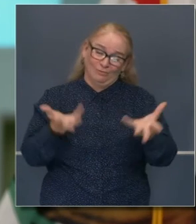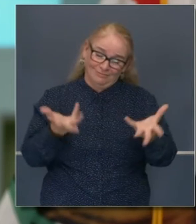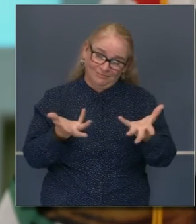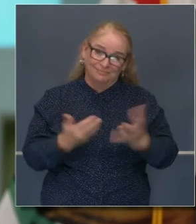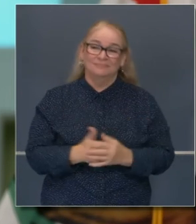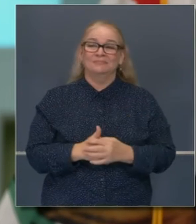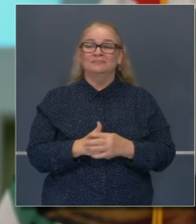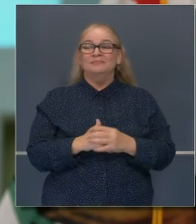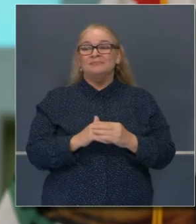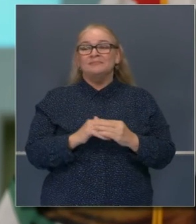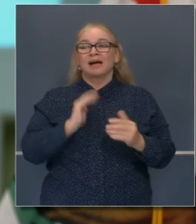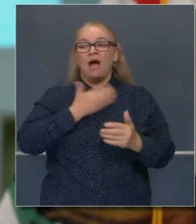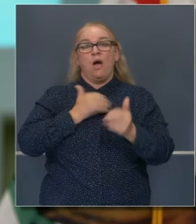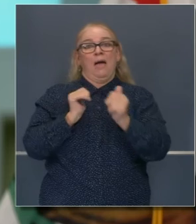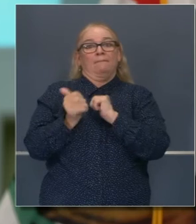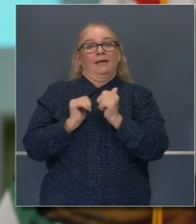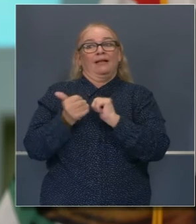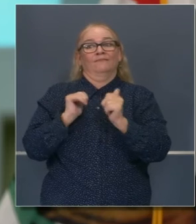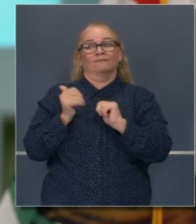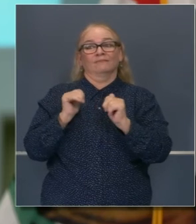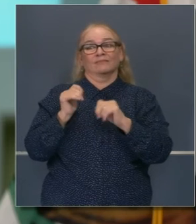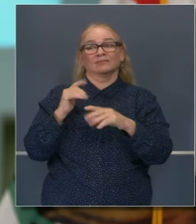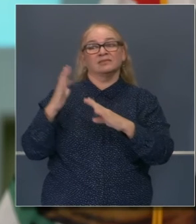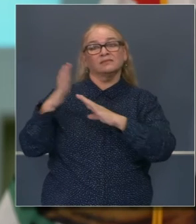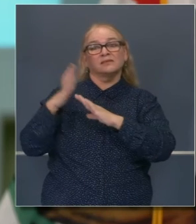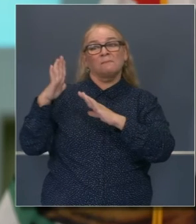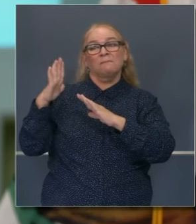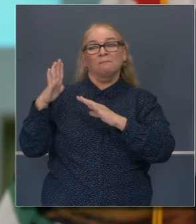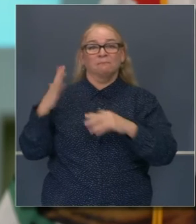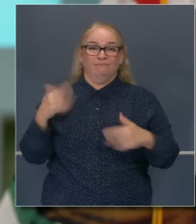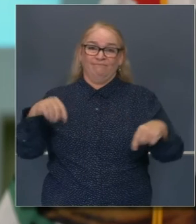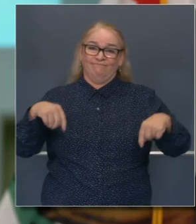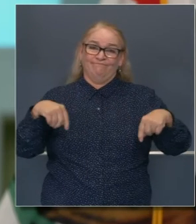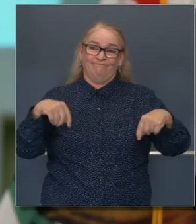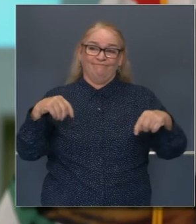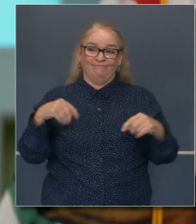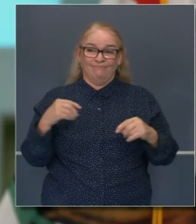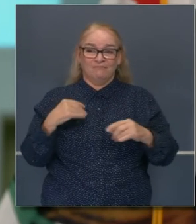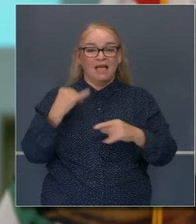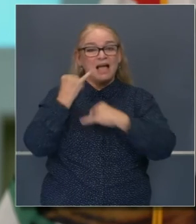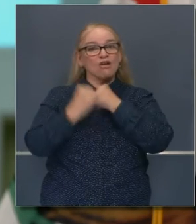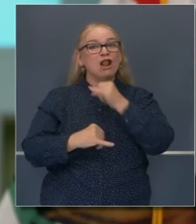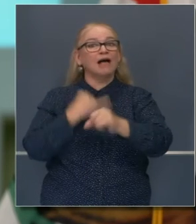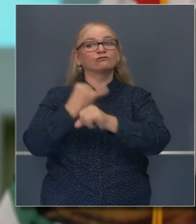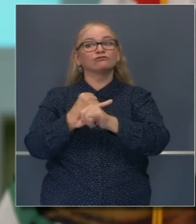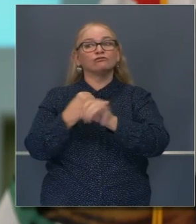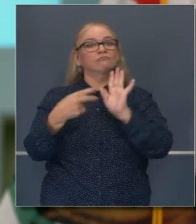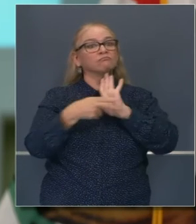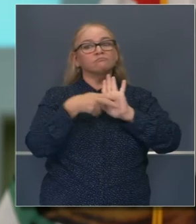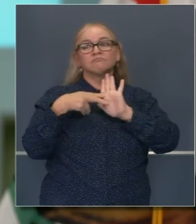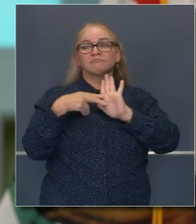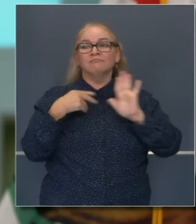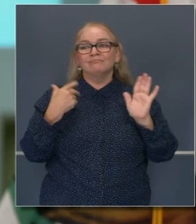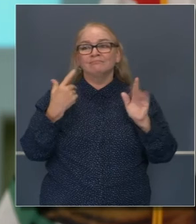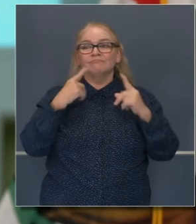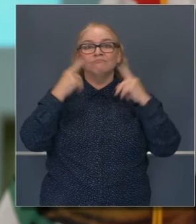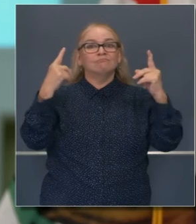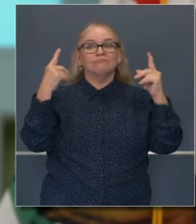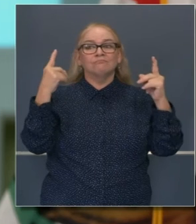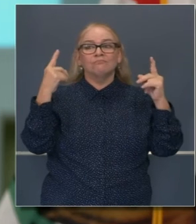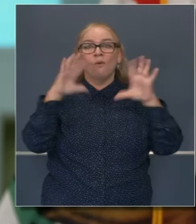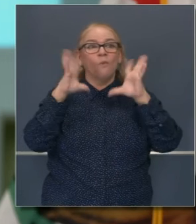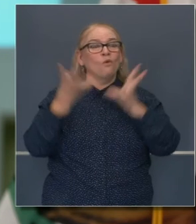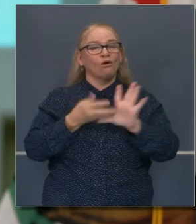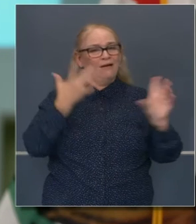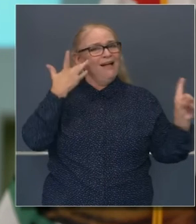El presupuesto del Estado es competitivo. Somos singulares. El estatus internacional, por el